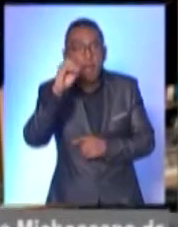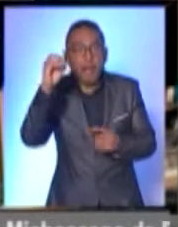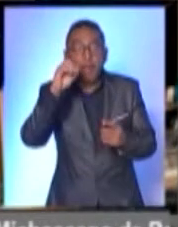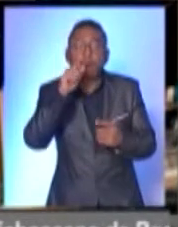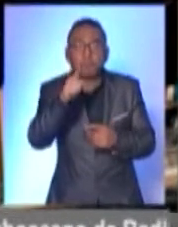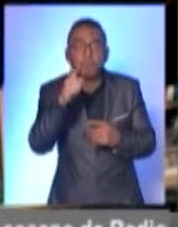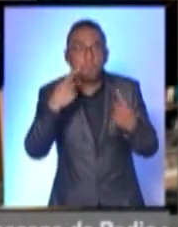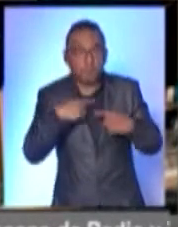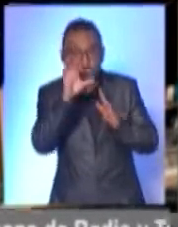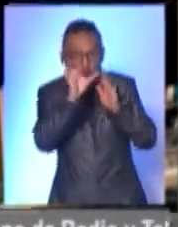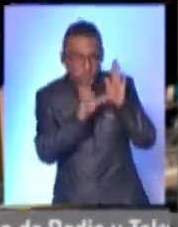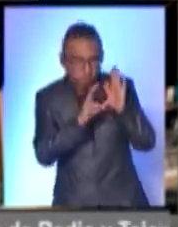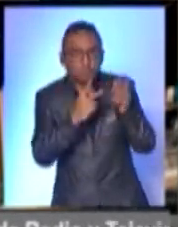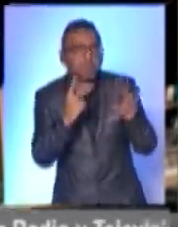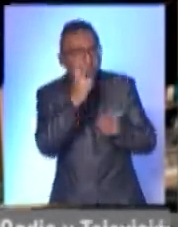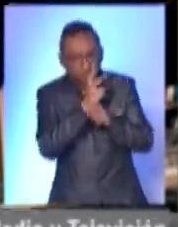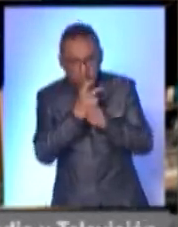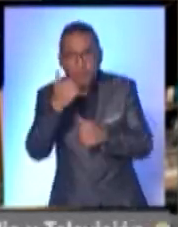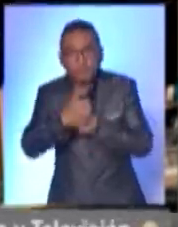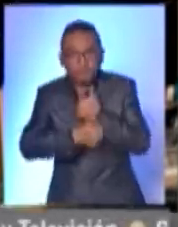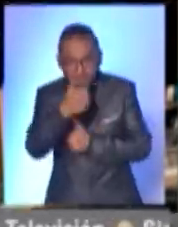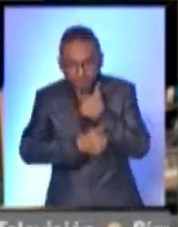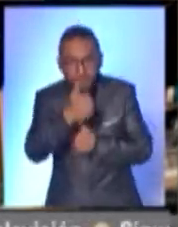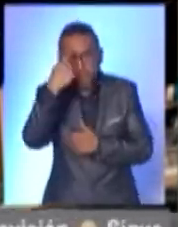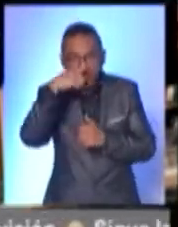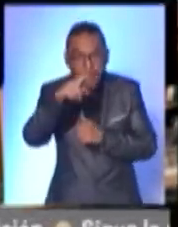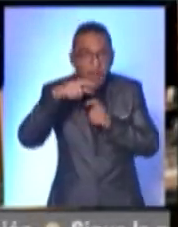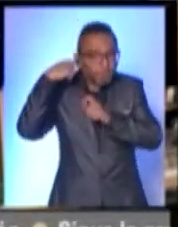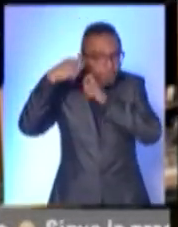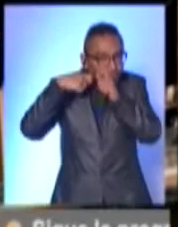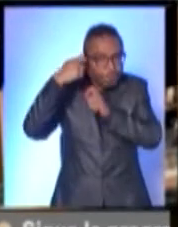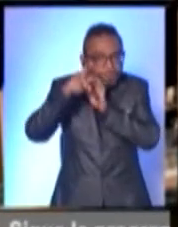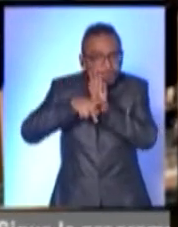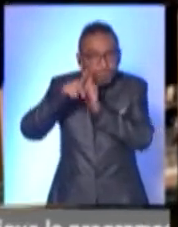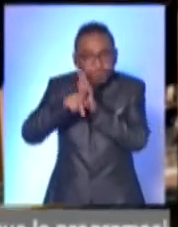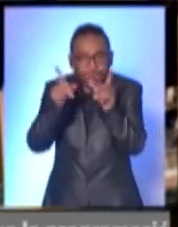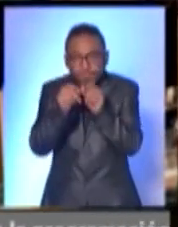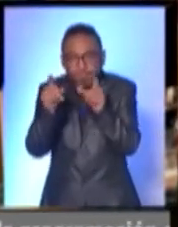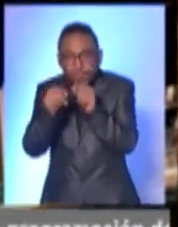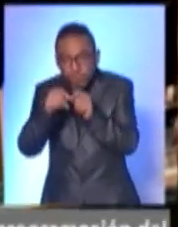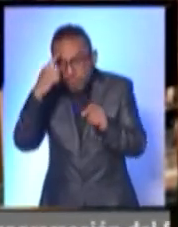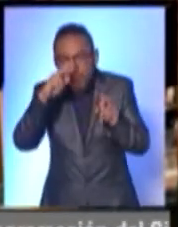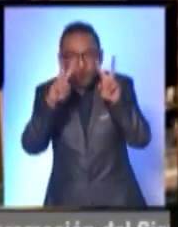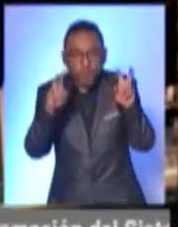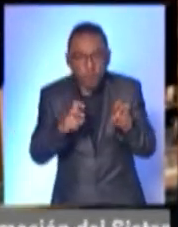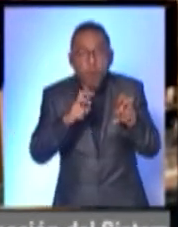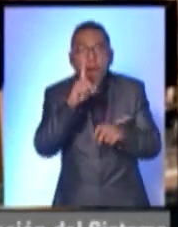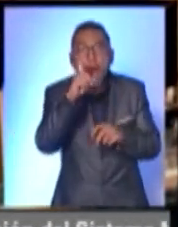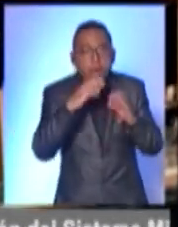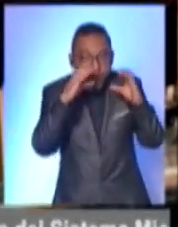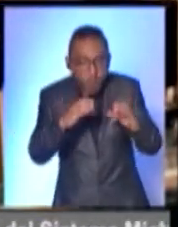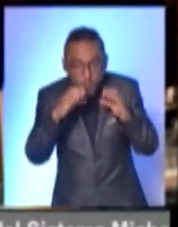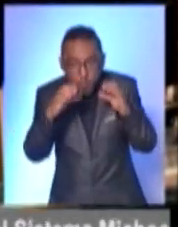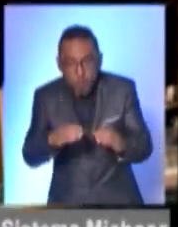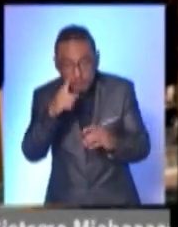convocan a la primera edición del concurso de cortometrajes de Acción Ambiental Agua, con el objetivo de generar cambios positivos en materia medioambiental